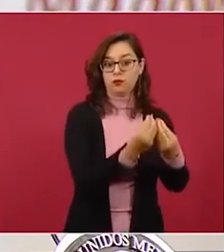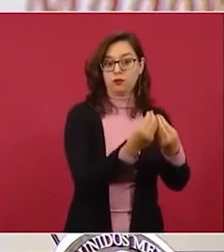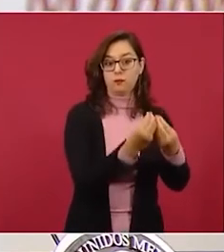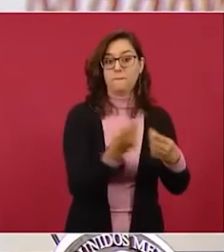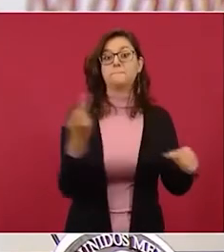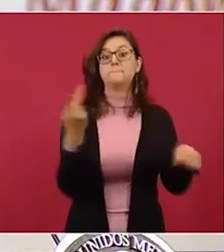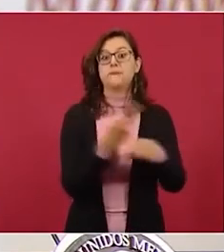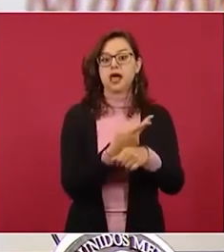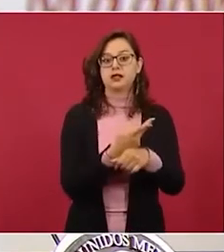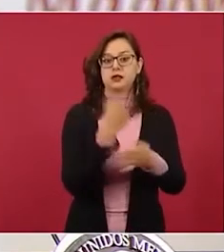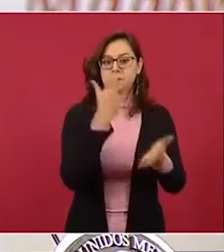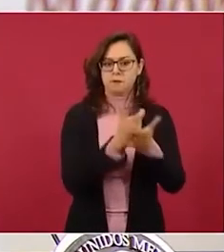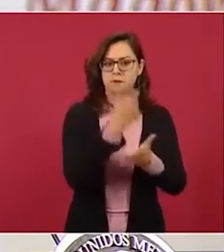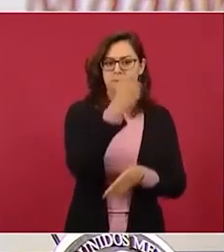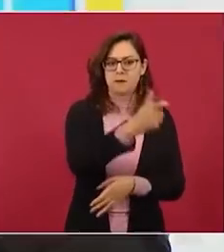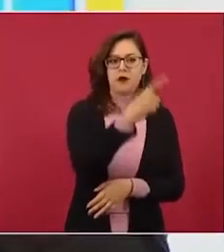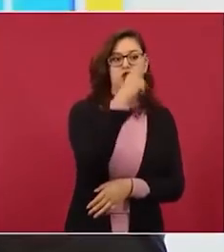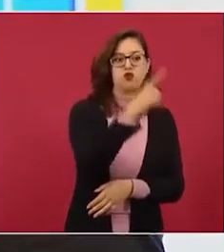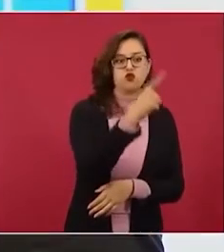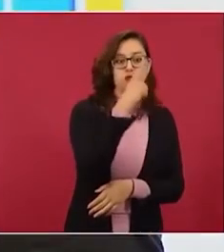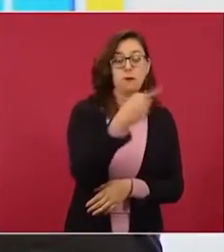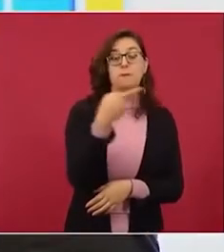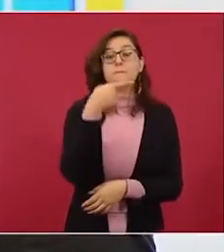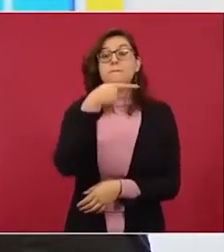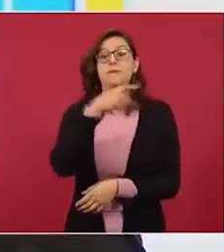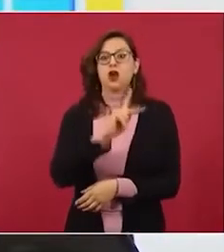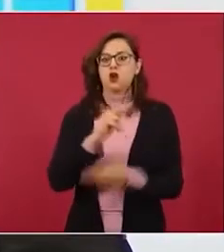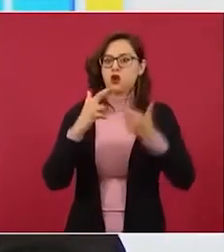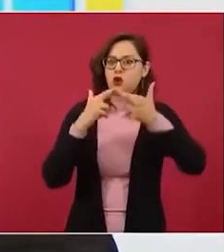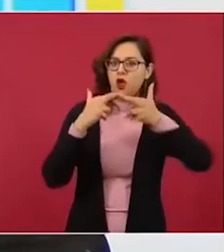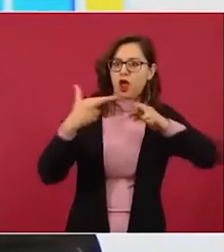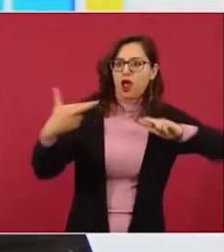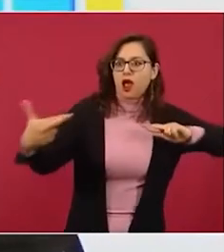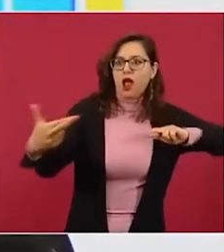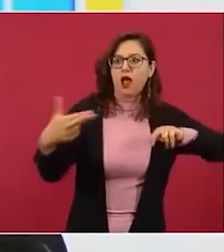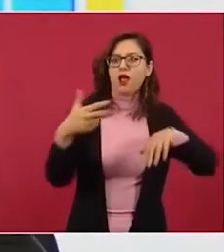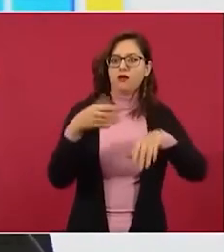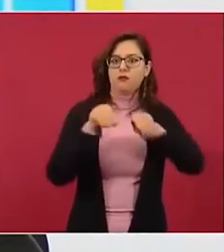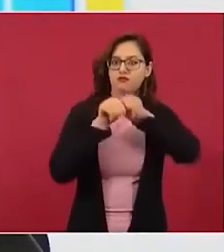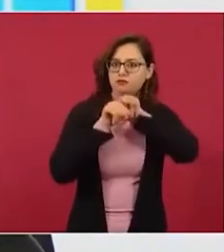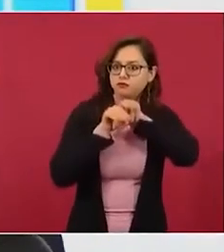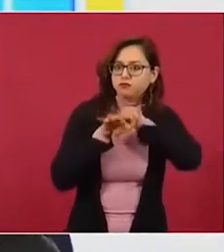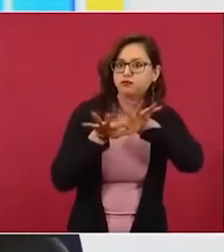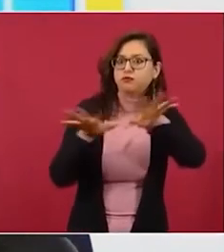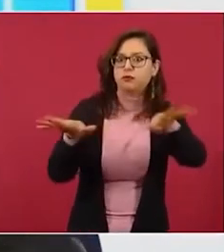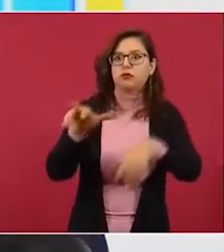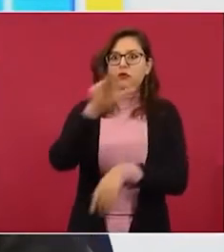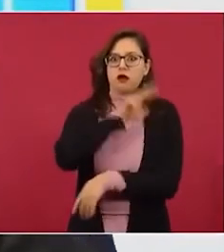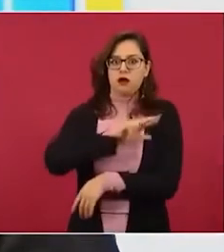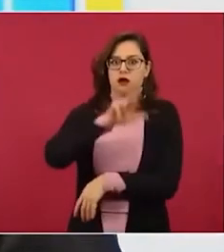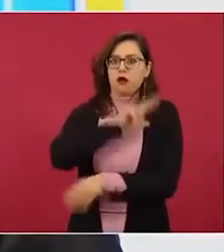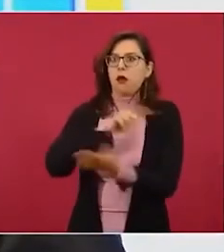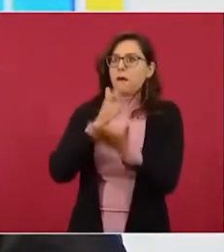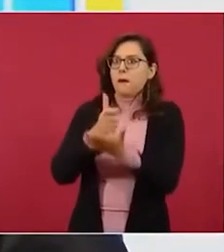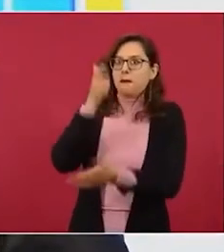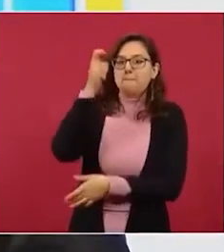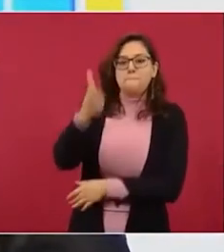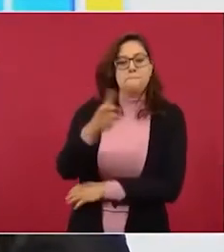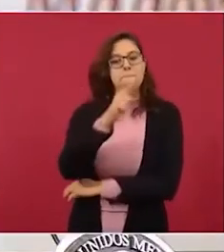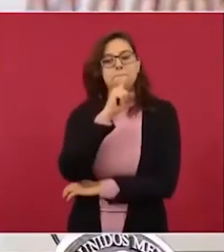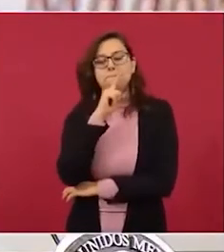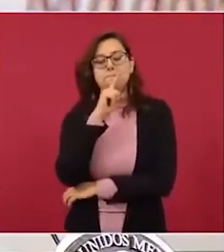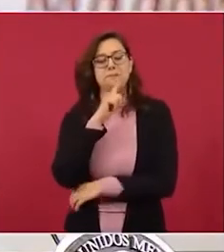transmisión imagínense o pagan algo simbólico pagan 11